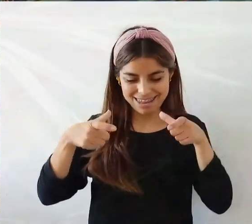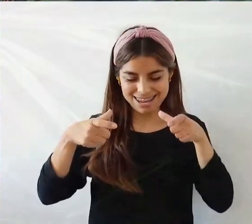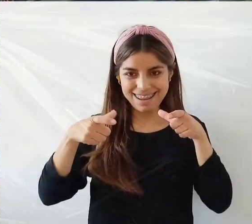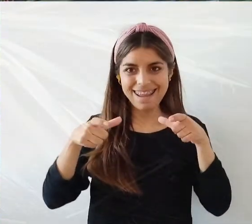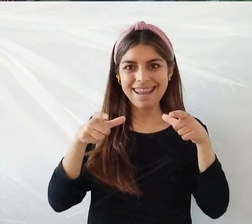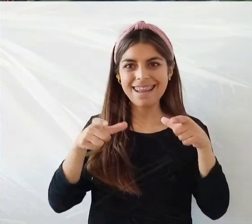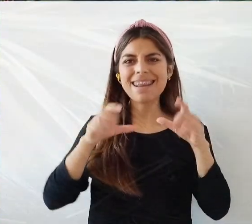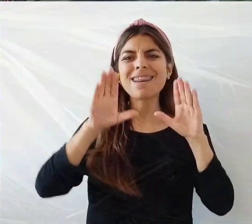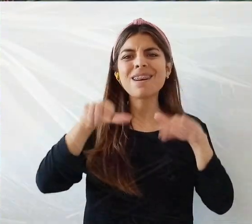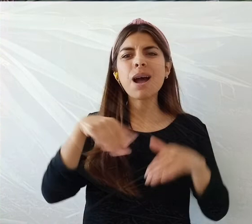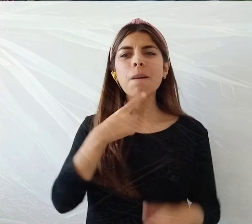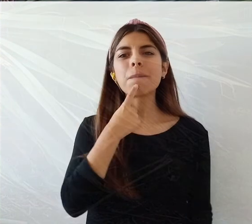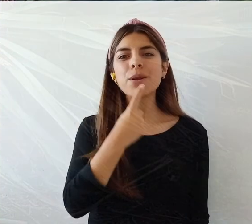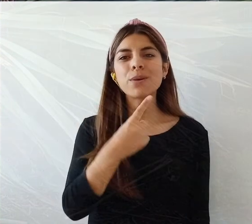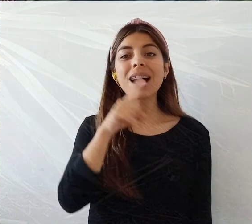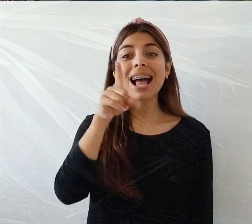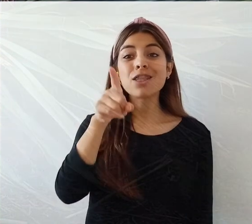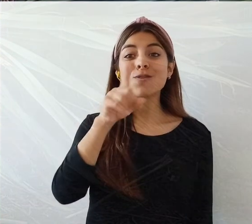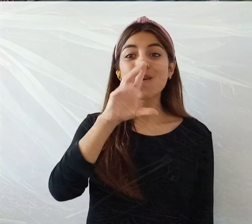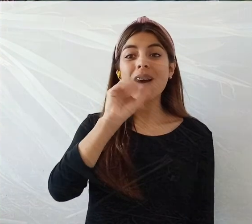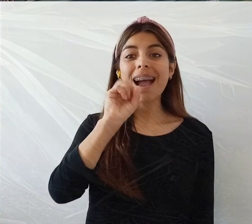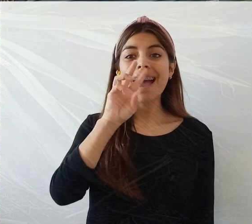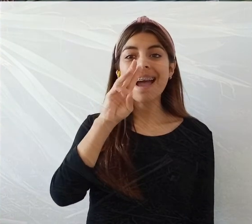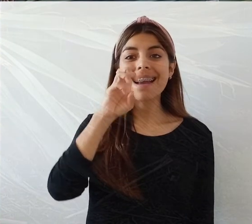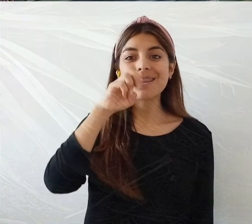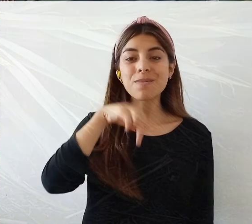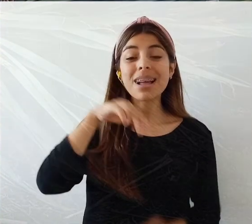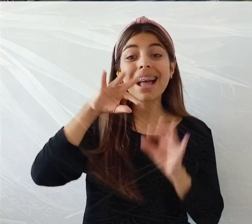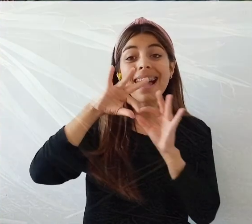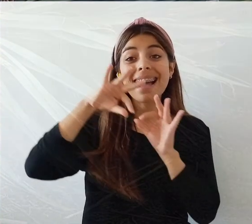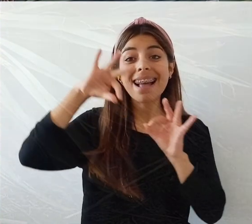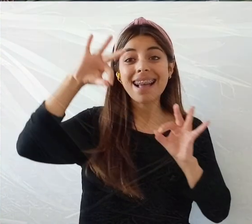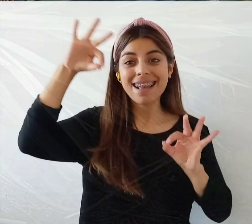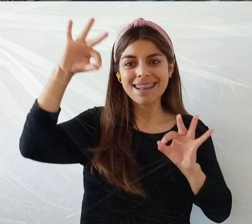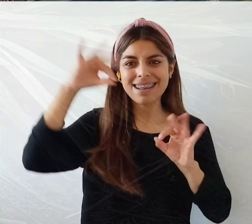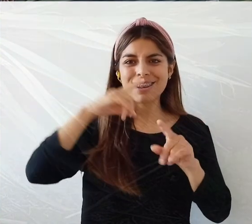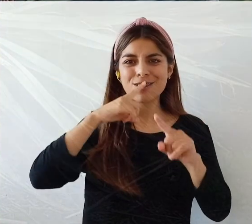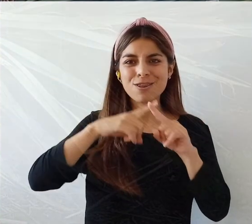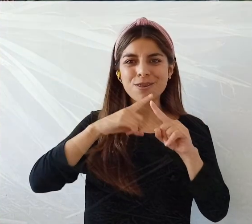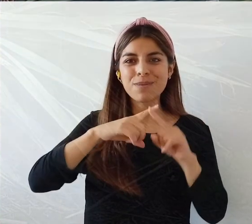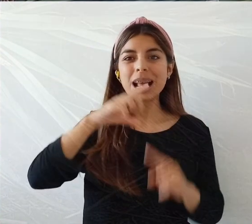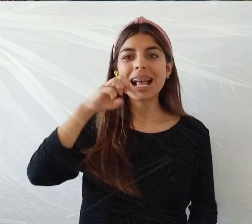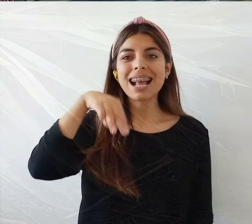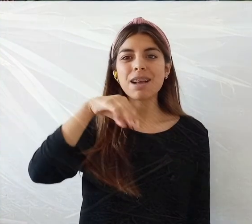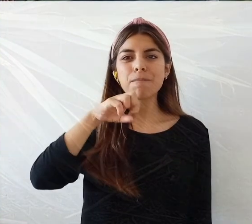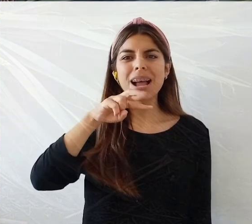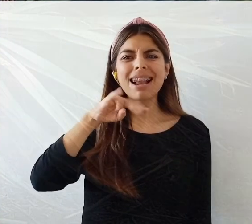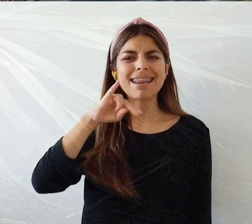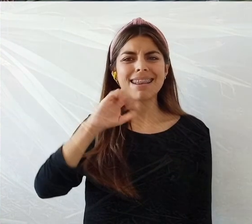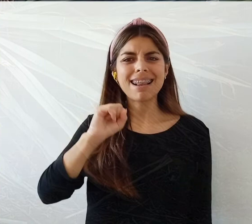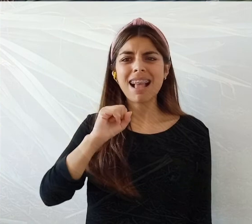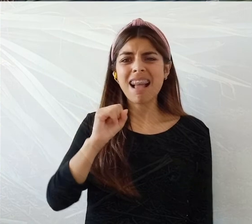Carmen Gloria, ¿la fibra esta de la mamila tiene un tiempo de cosecha o la puede usar todo el año?